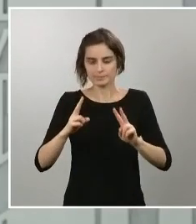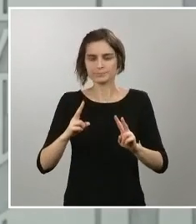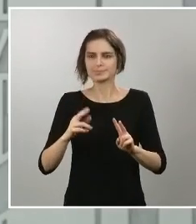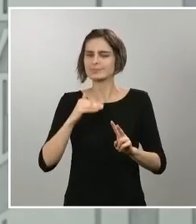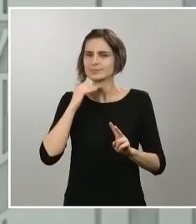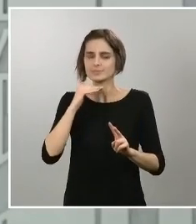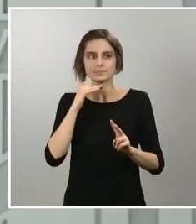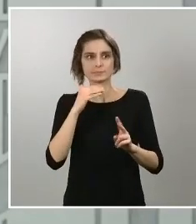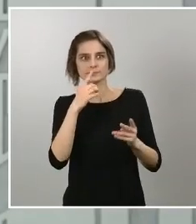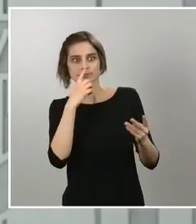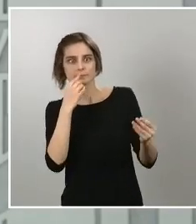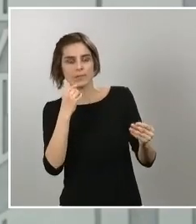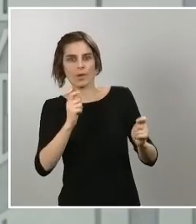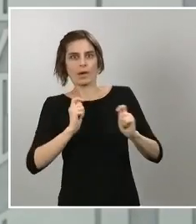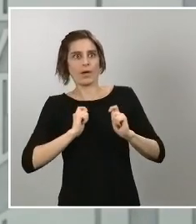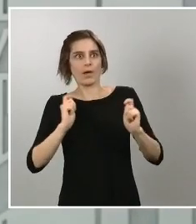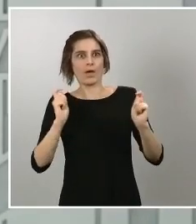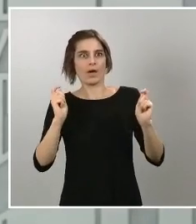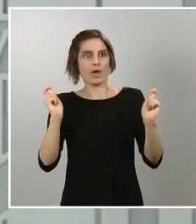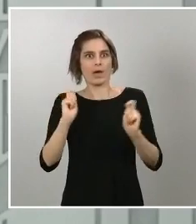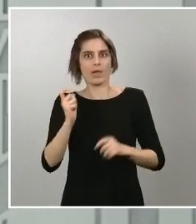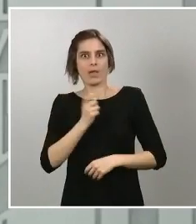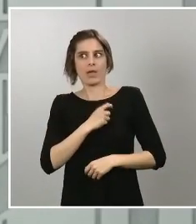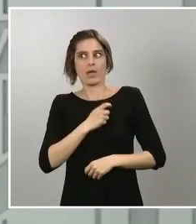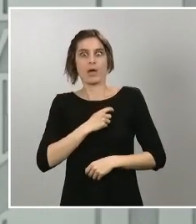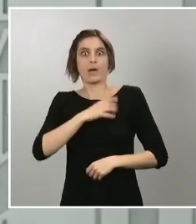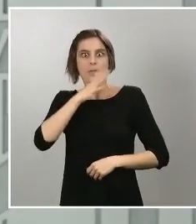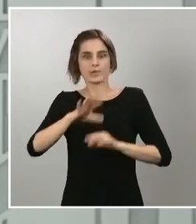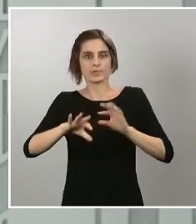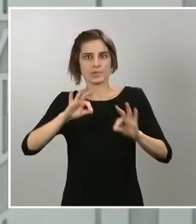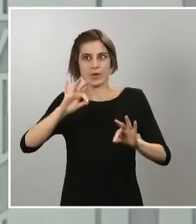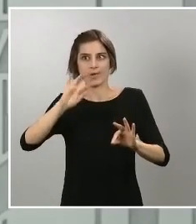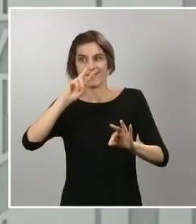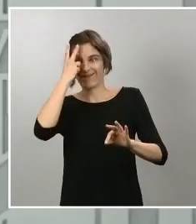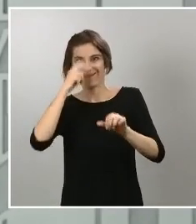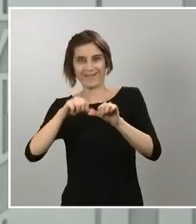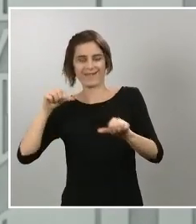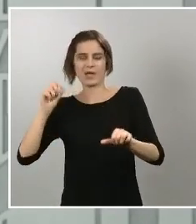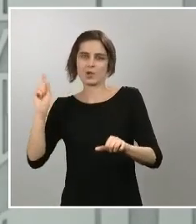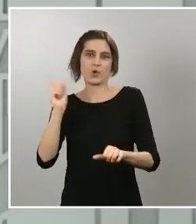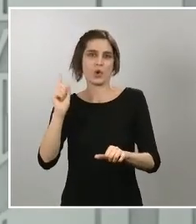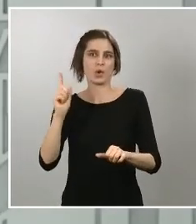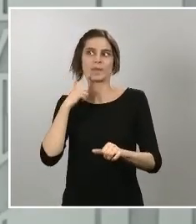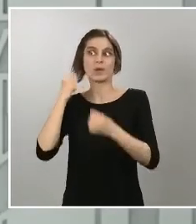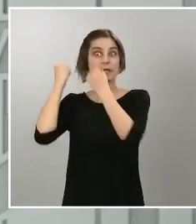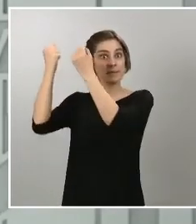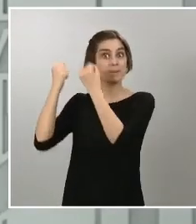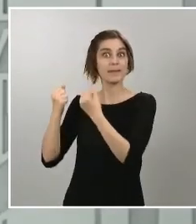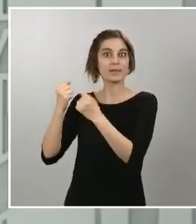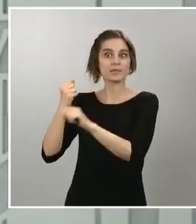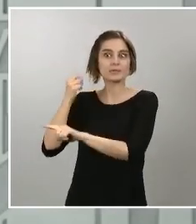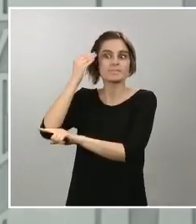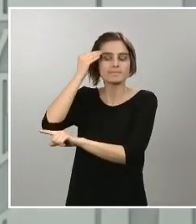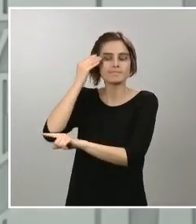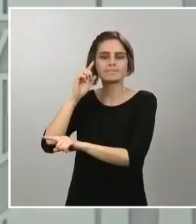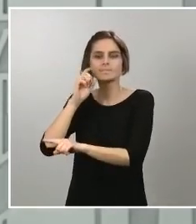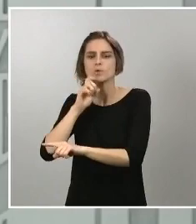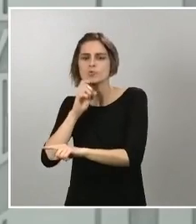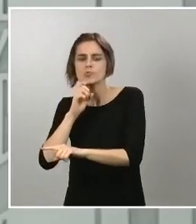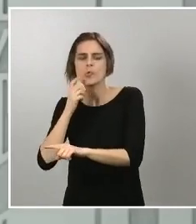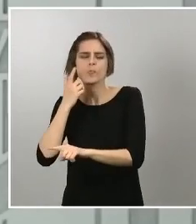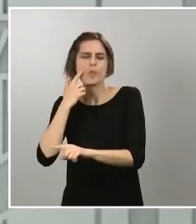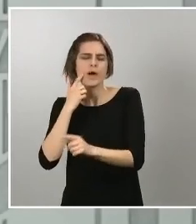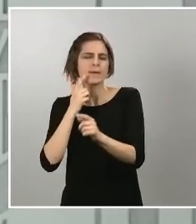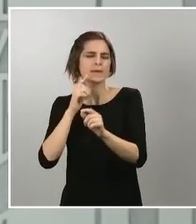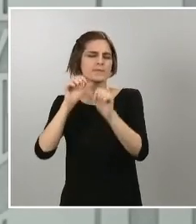por parte de los expertos lo que sí los modelos que están desarrollando para ver cómo se contagia la enfermedad y para ver qué necesidades